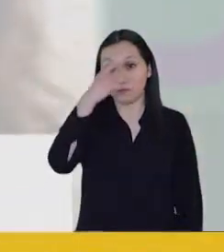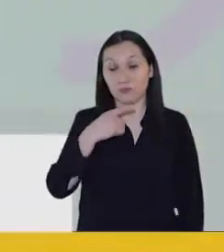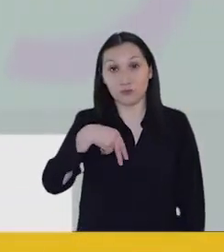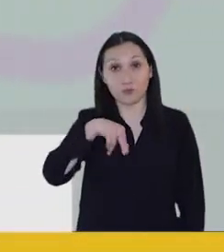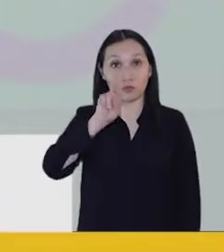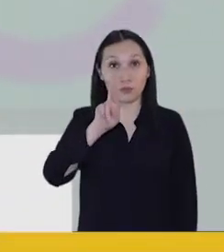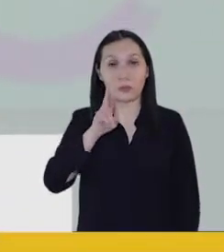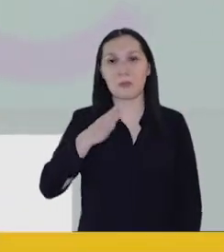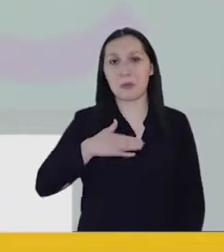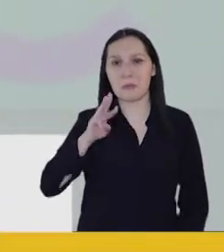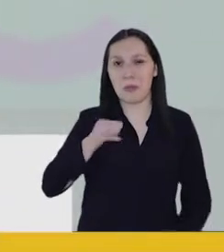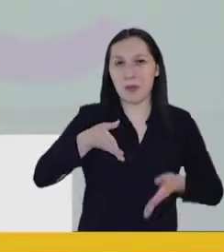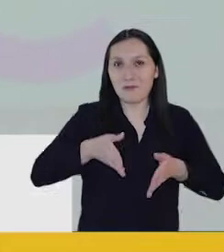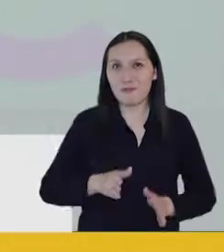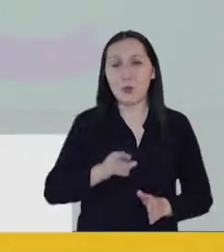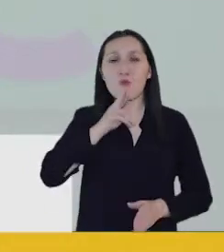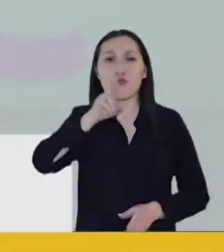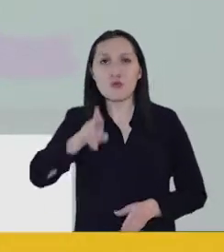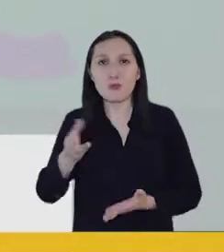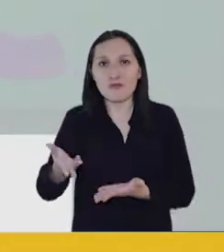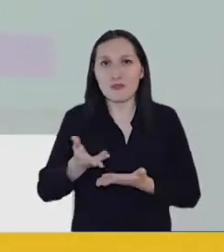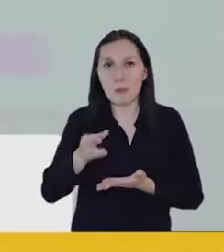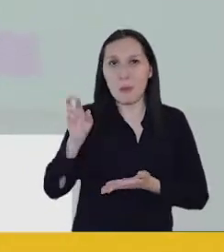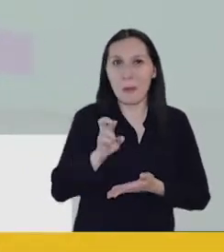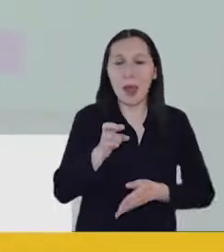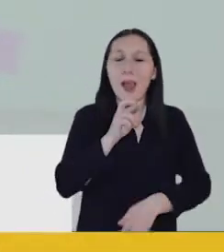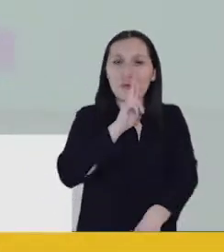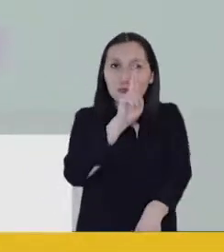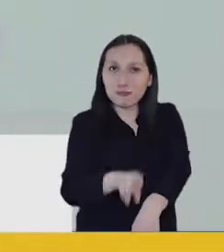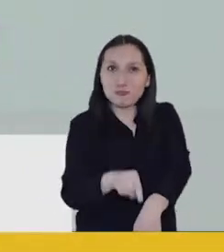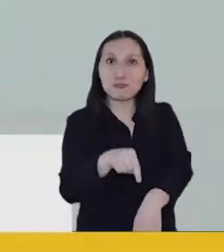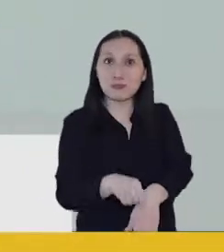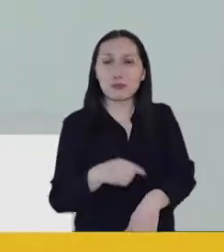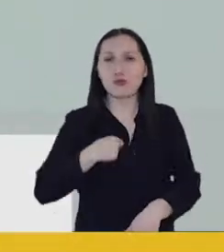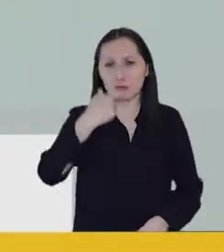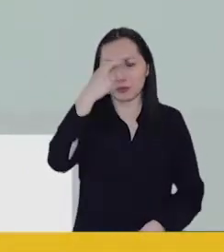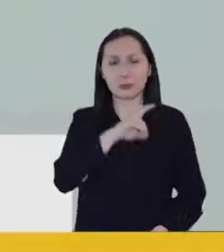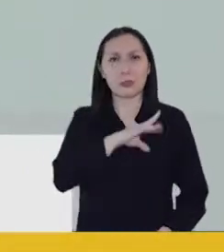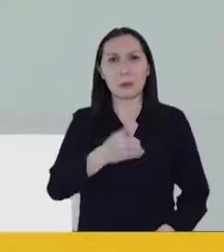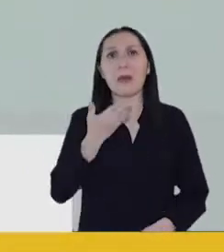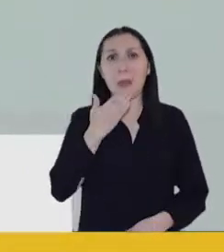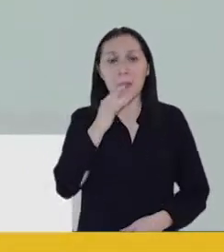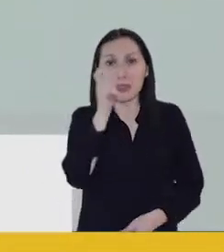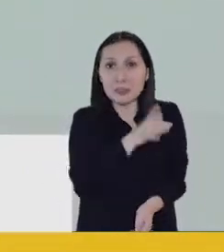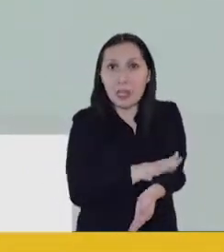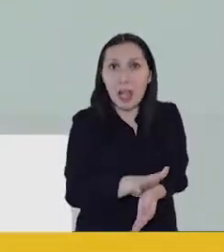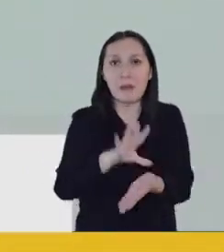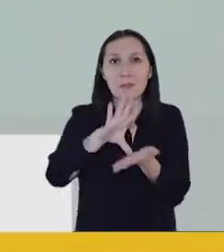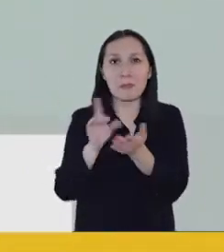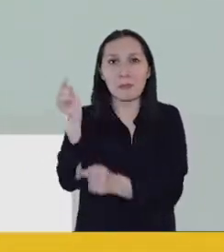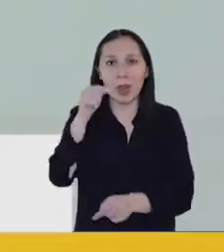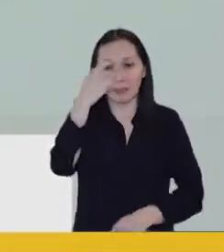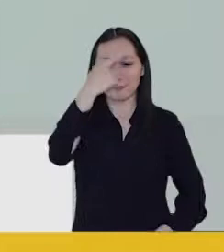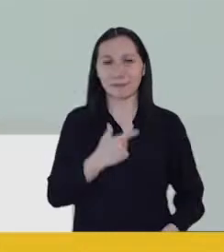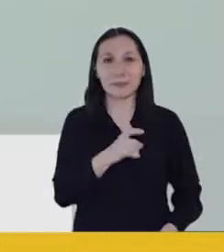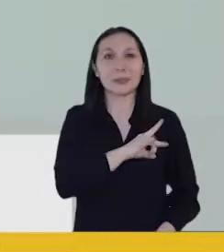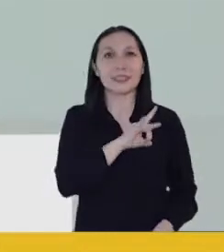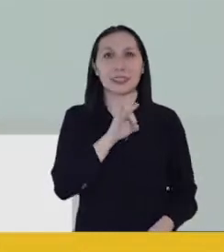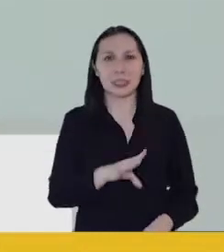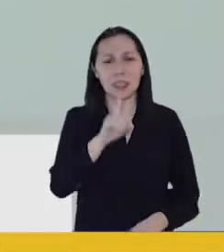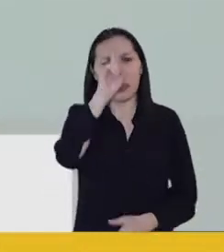Soy del norte por mi madre y soy del sur por mi padre. Soy chilena, pero también por mis venas corre sangre inmigrante.